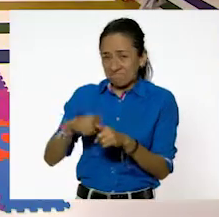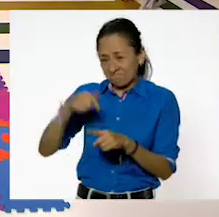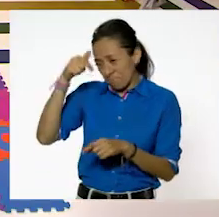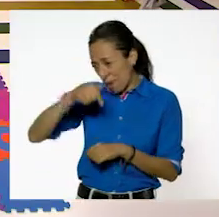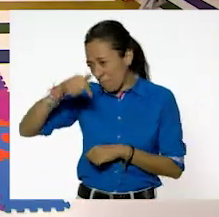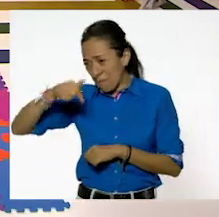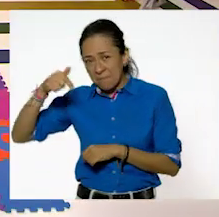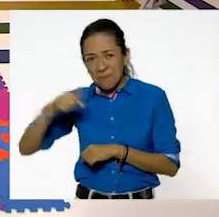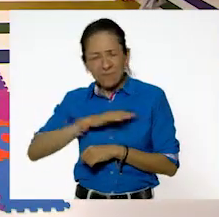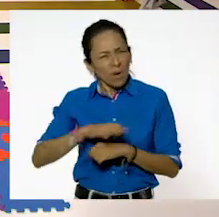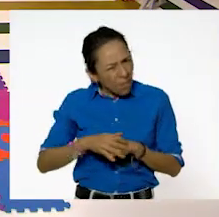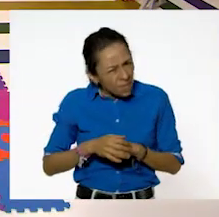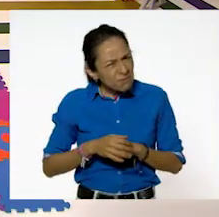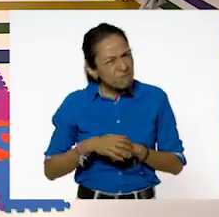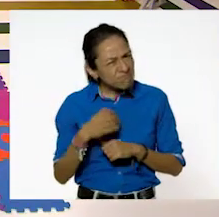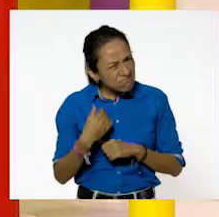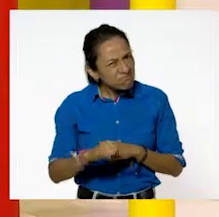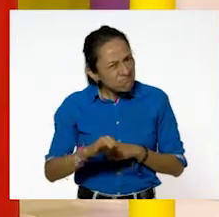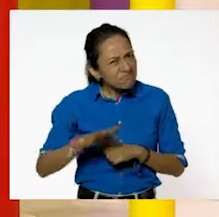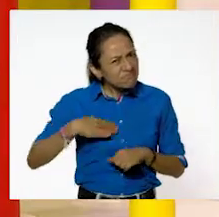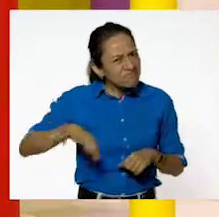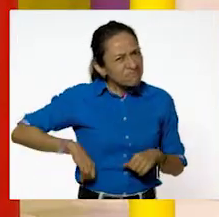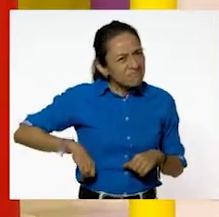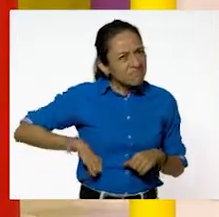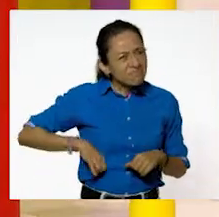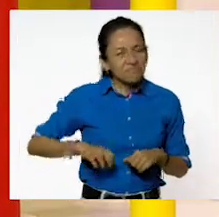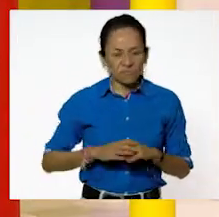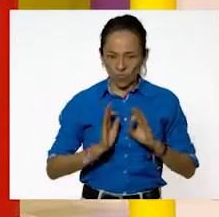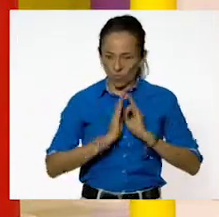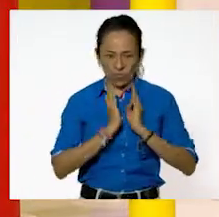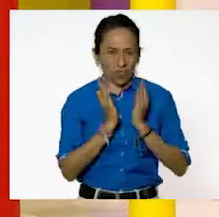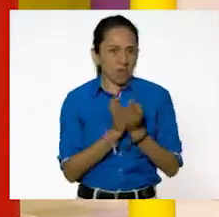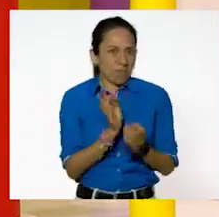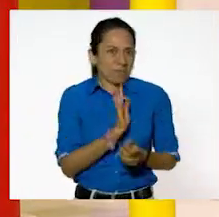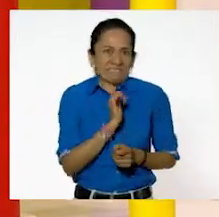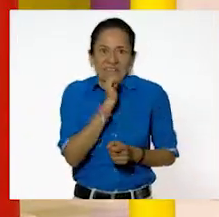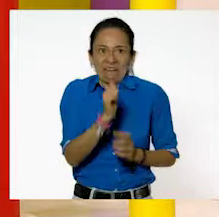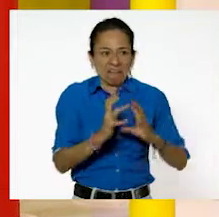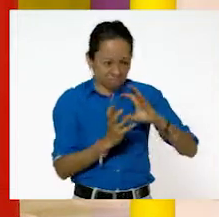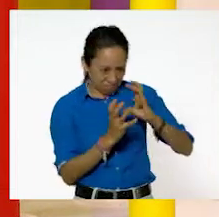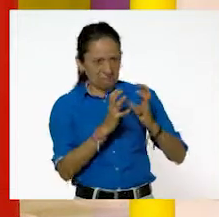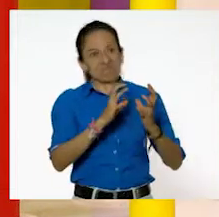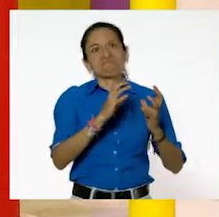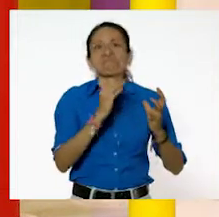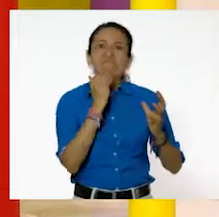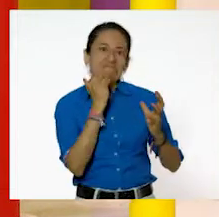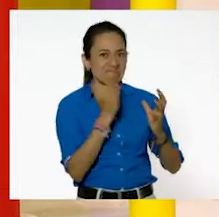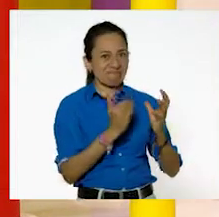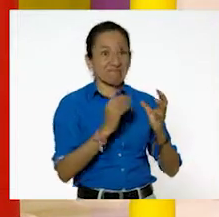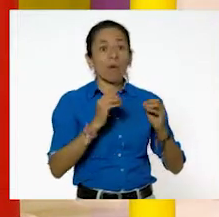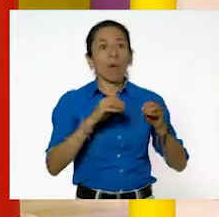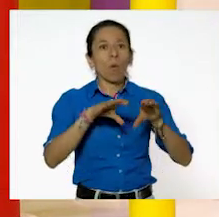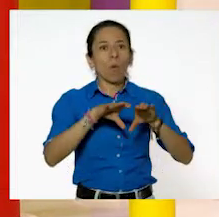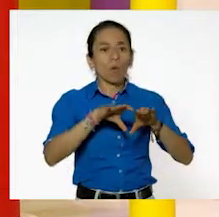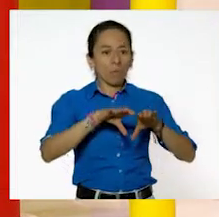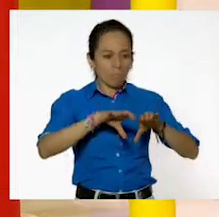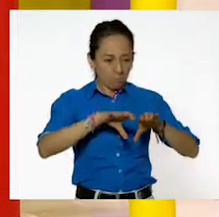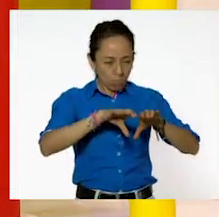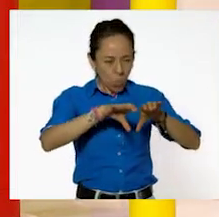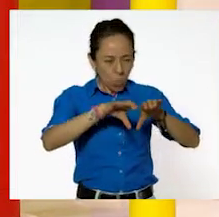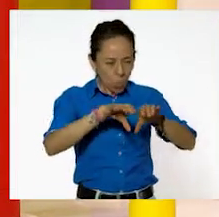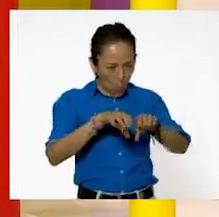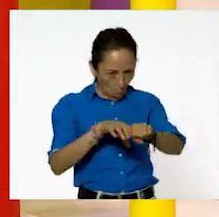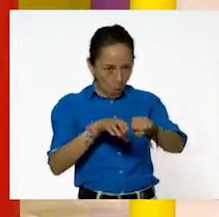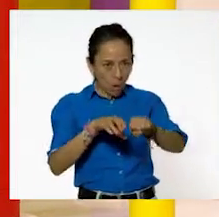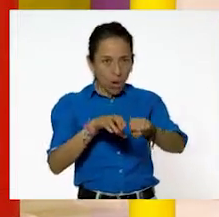¡Qué interesante! ¡Oh, no formas! Está como sin forma. O se puede dividir en dos. Es muy interesante